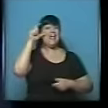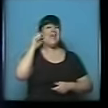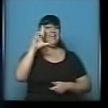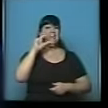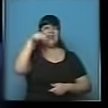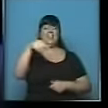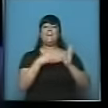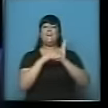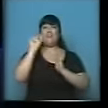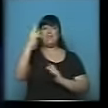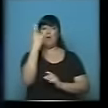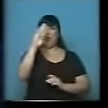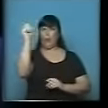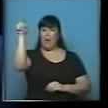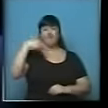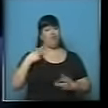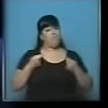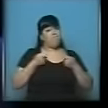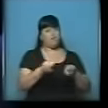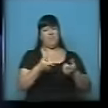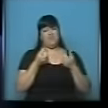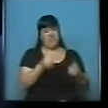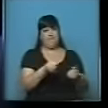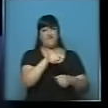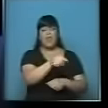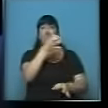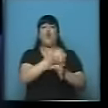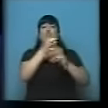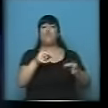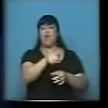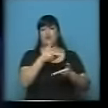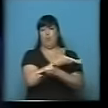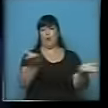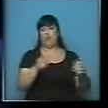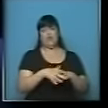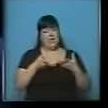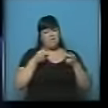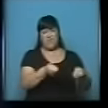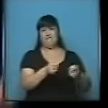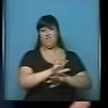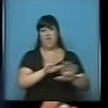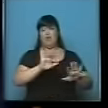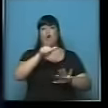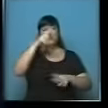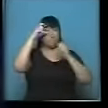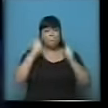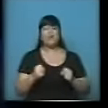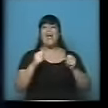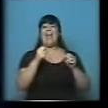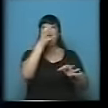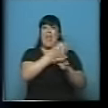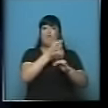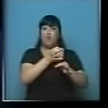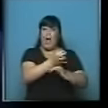dependiente de la Universidad de Buenos Aires, soy un defensor acérrimo de la educación pública, convencido que de la mano de la educación